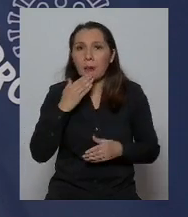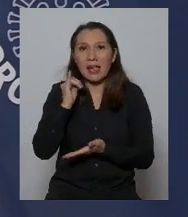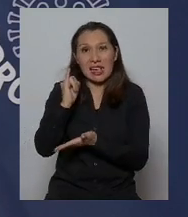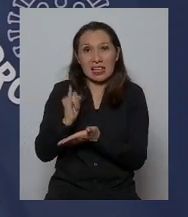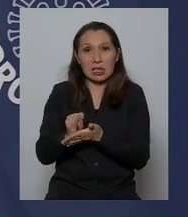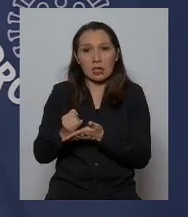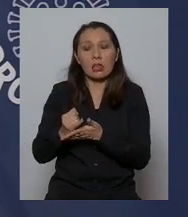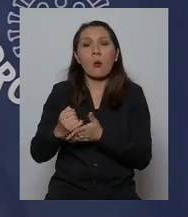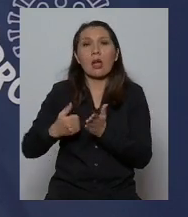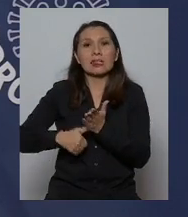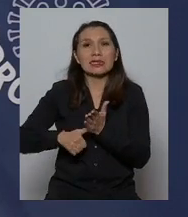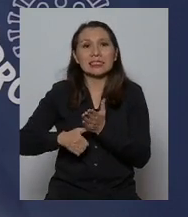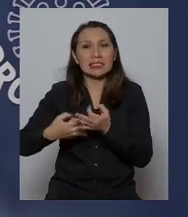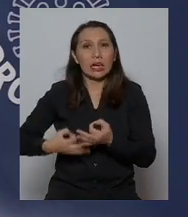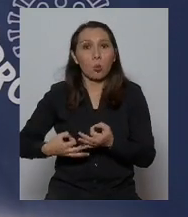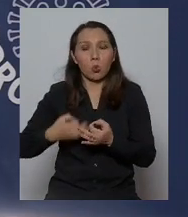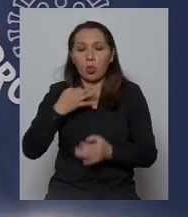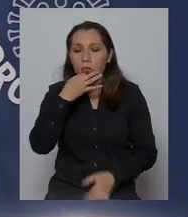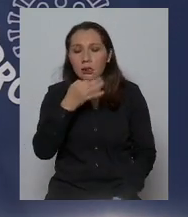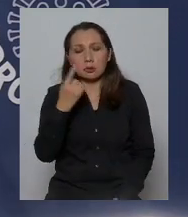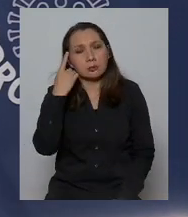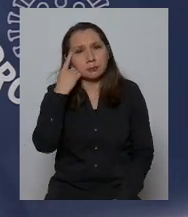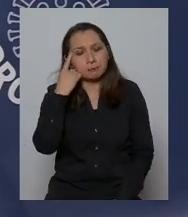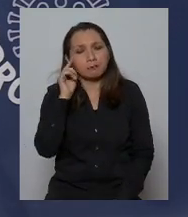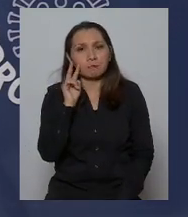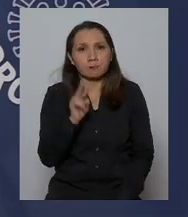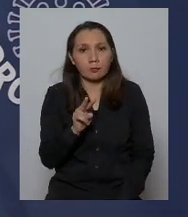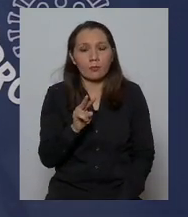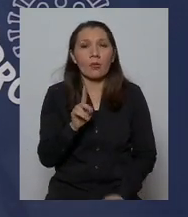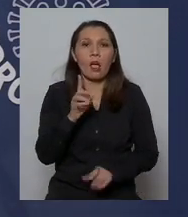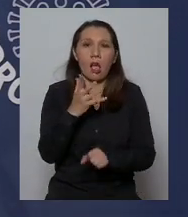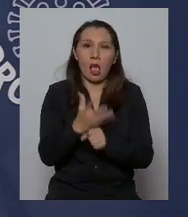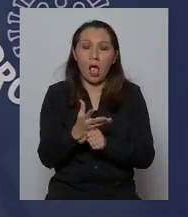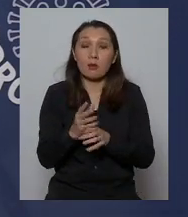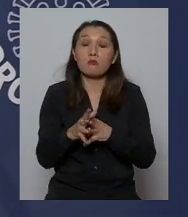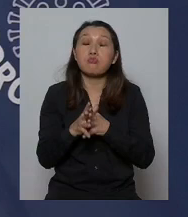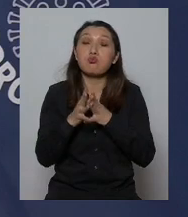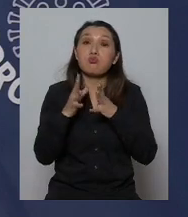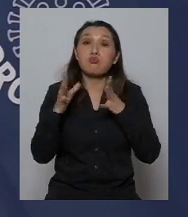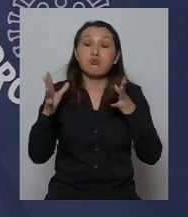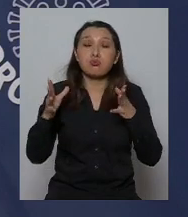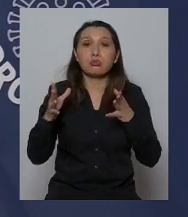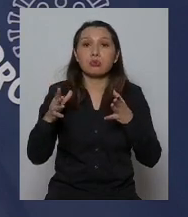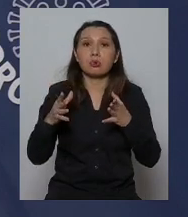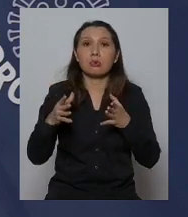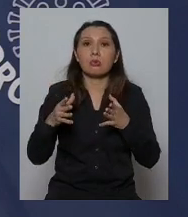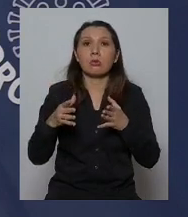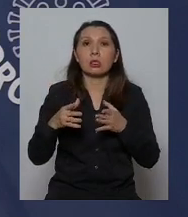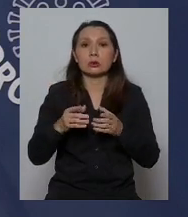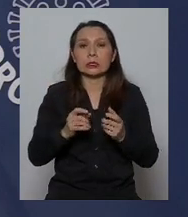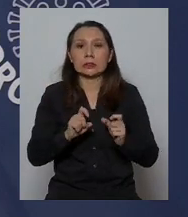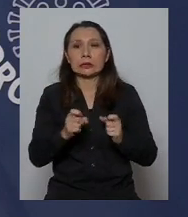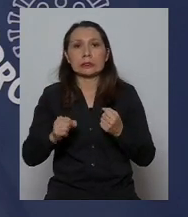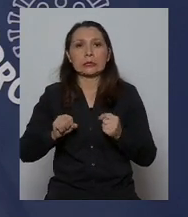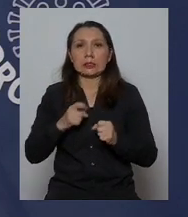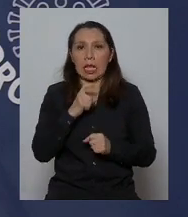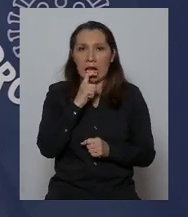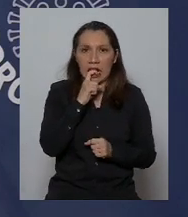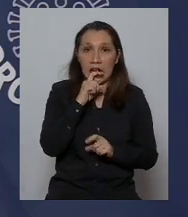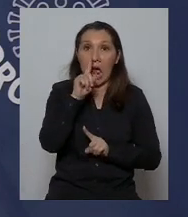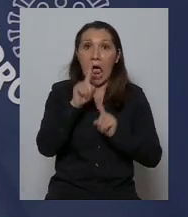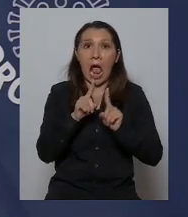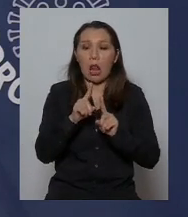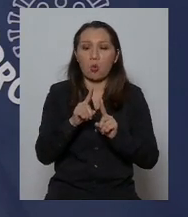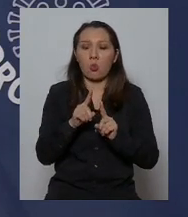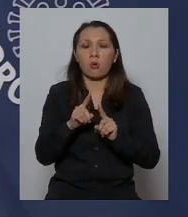de seguros le parece que ha habido un exceso de celo de parte de algunos